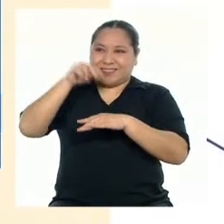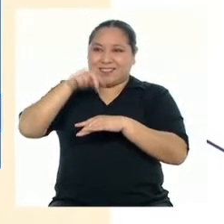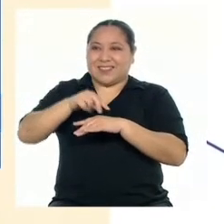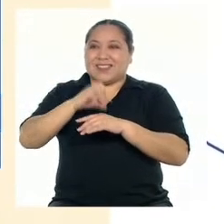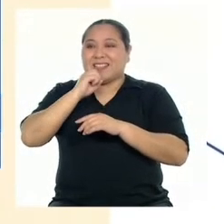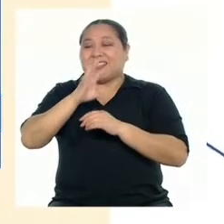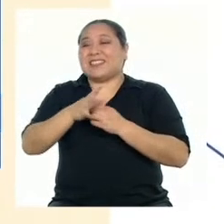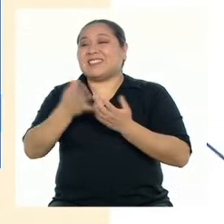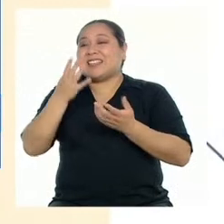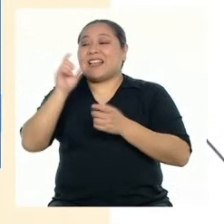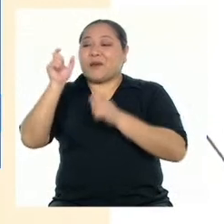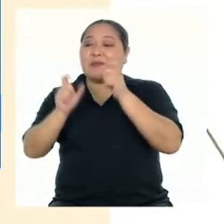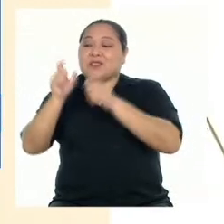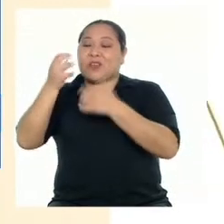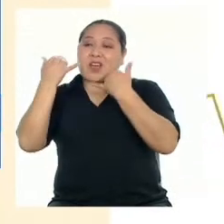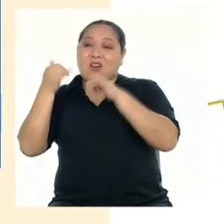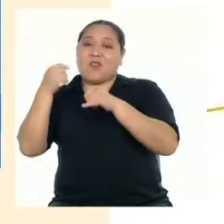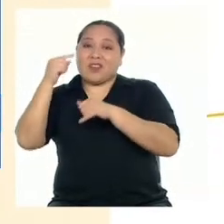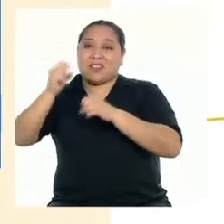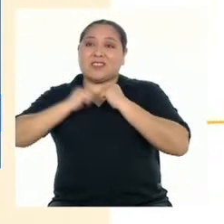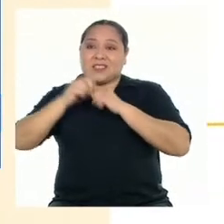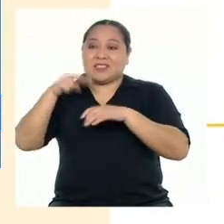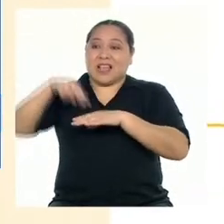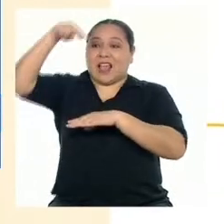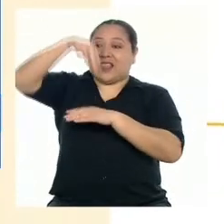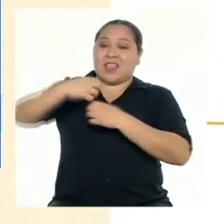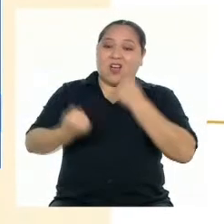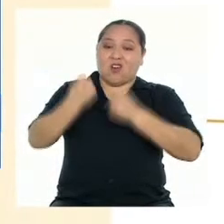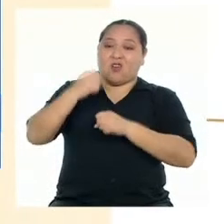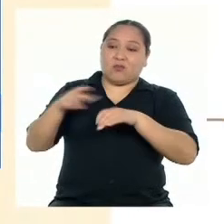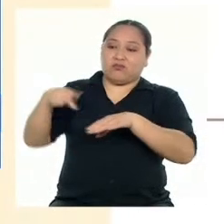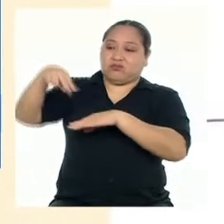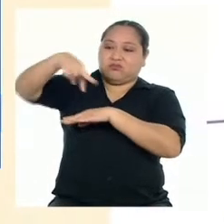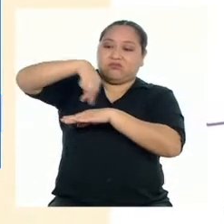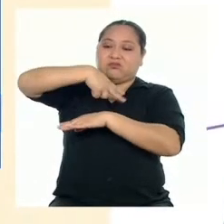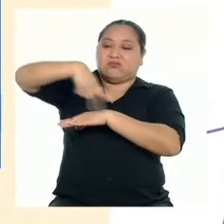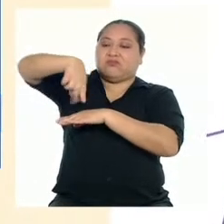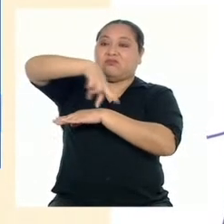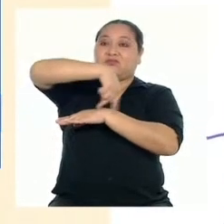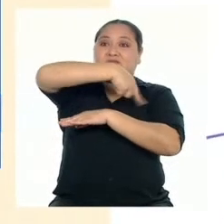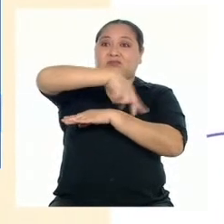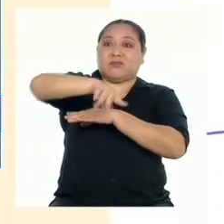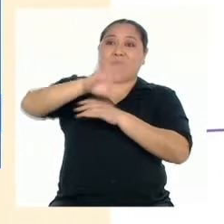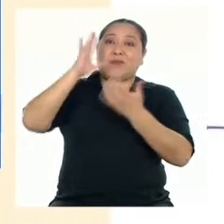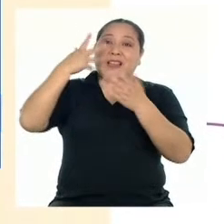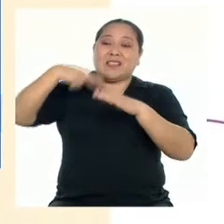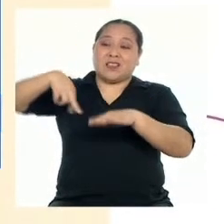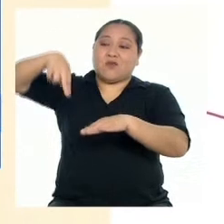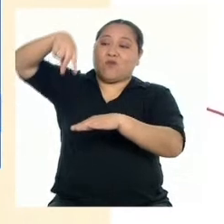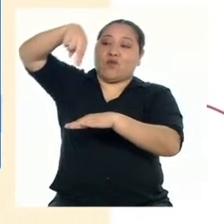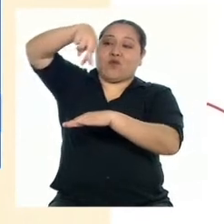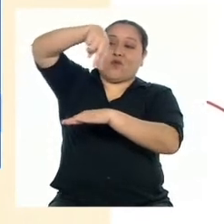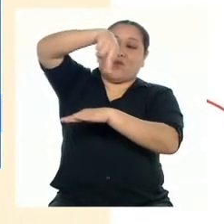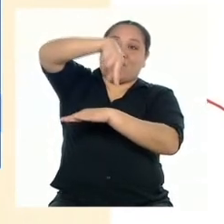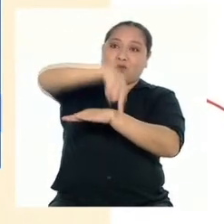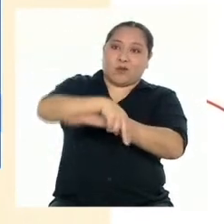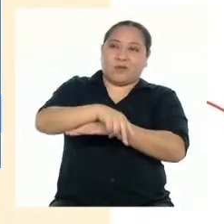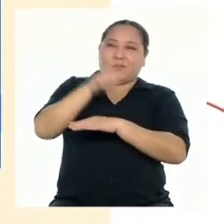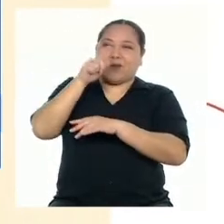gravedad. En alusión a que quienes juegan este deporte saltan, corren y se mueven tan rápido que parece que flotasen. Creo que hay